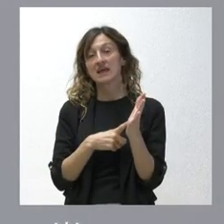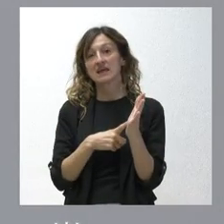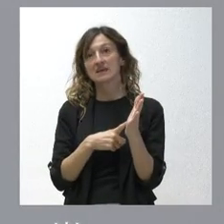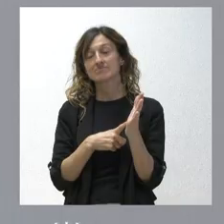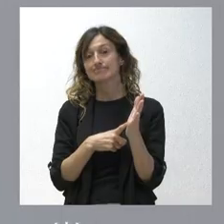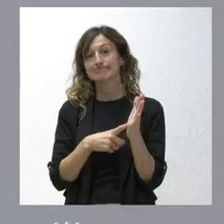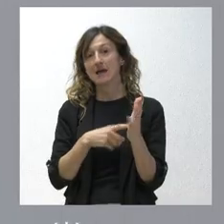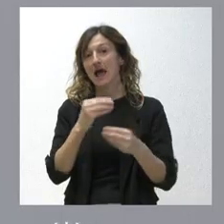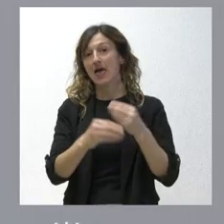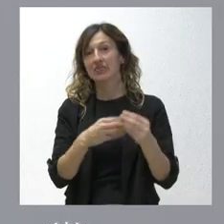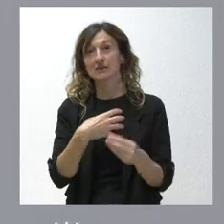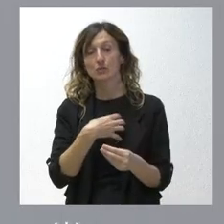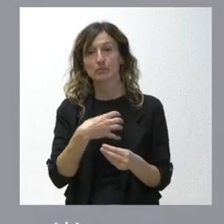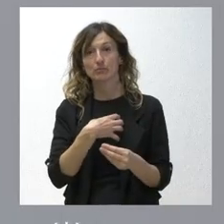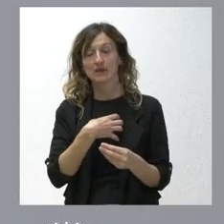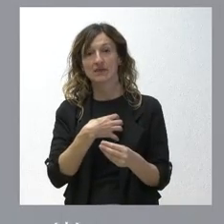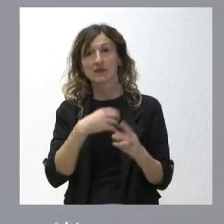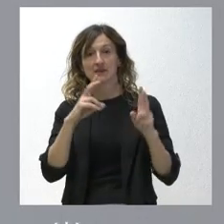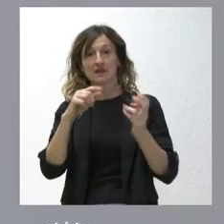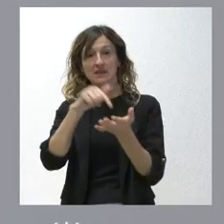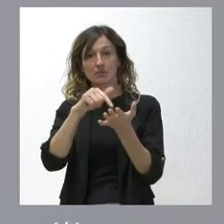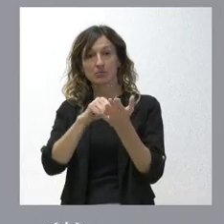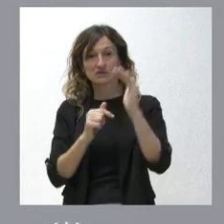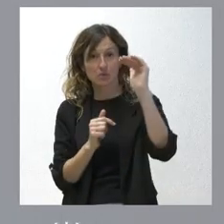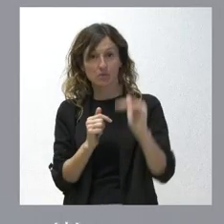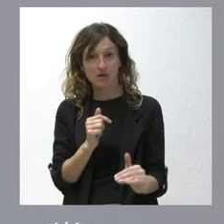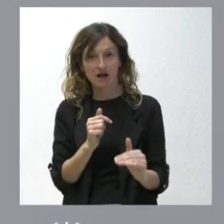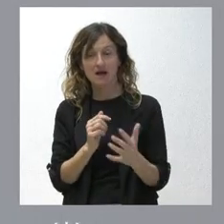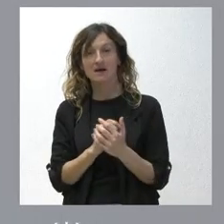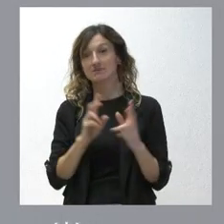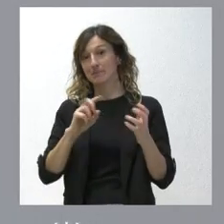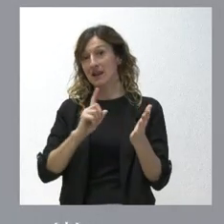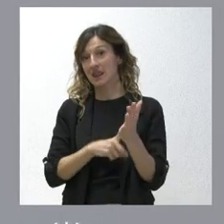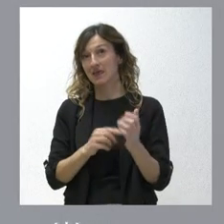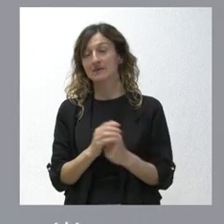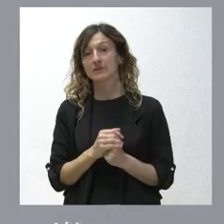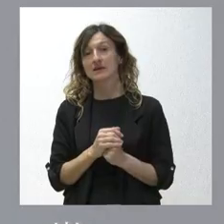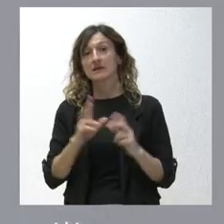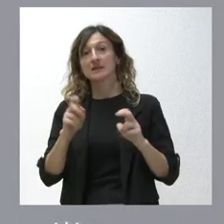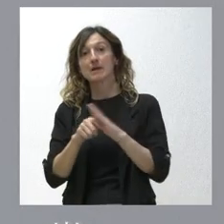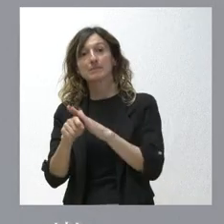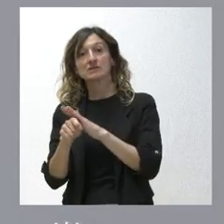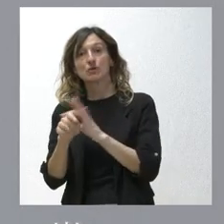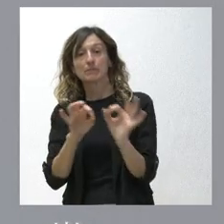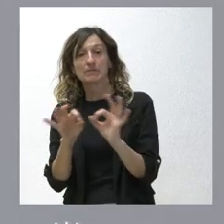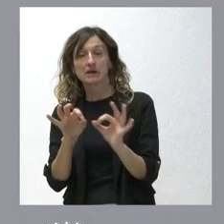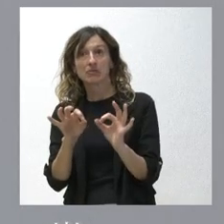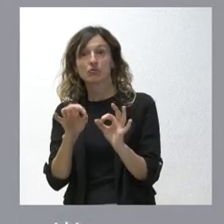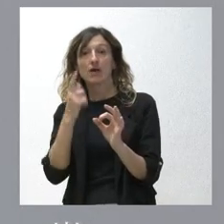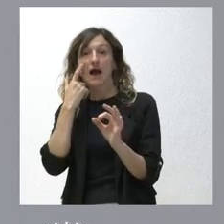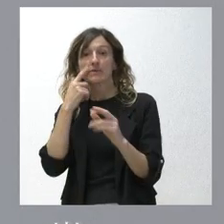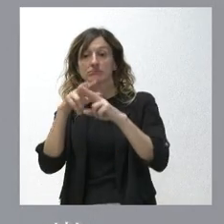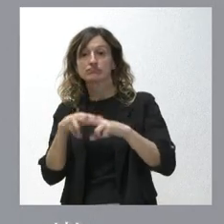poderse llevar a cabo muy particularmente es la bajada de impuestos que exige rango de ley y lo que son proyectos de inversión que están previstos pues intentaremos examinar